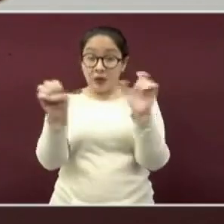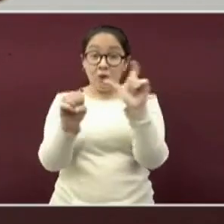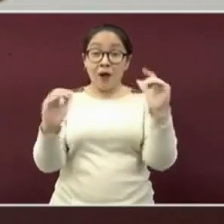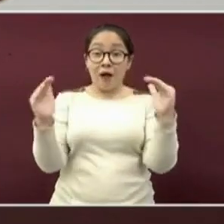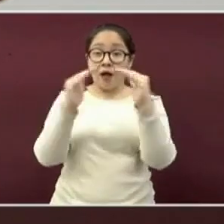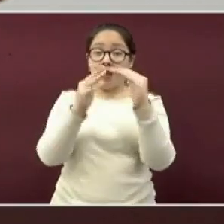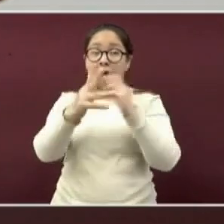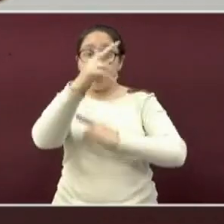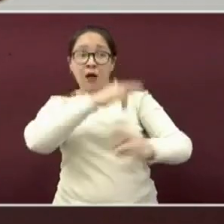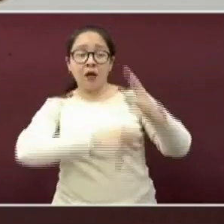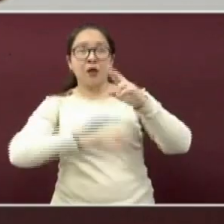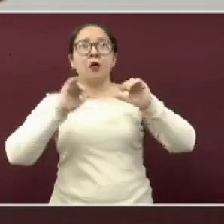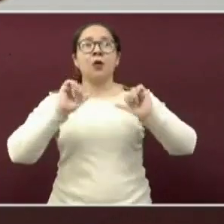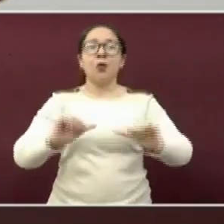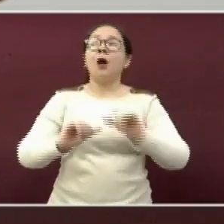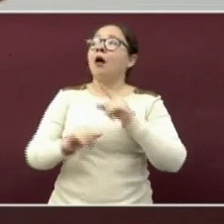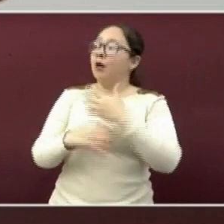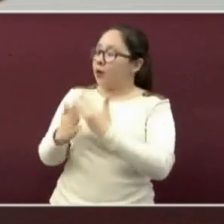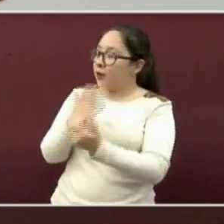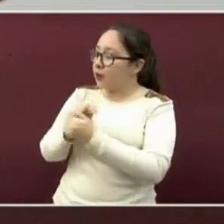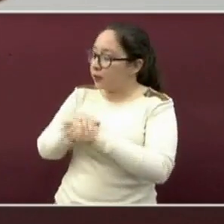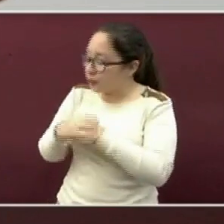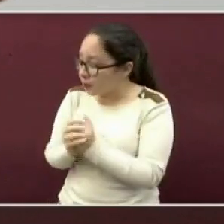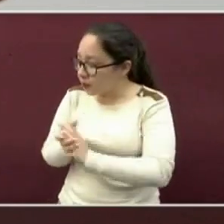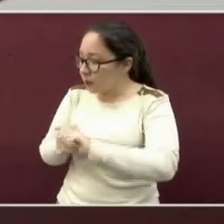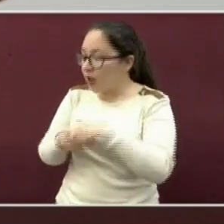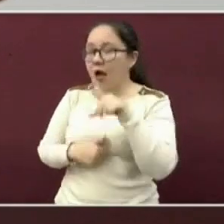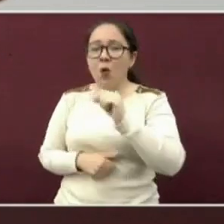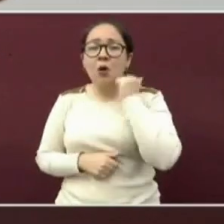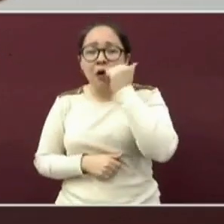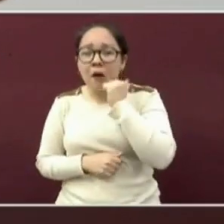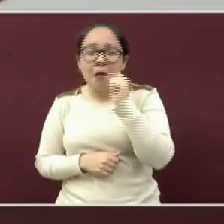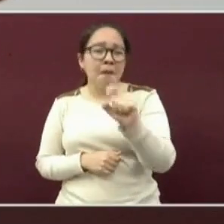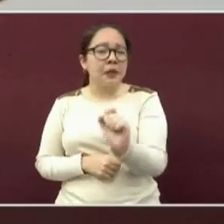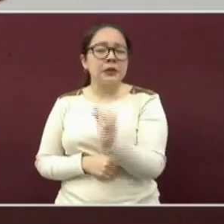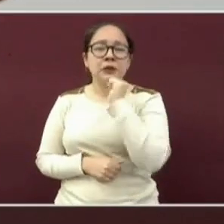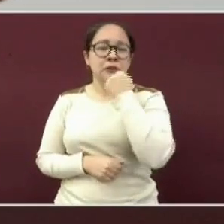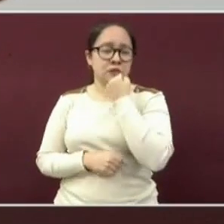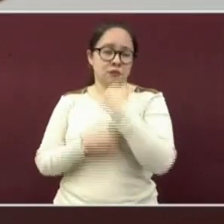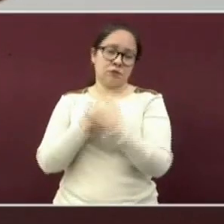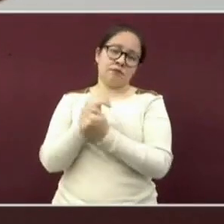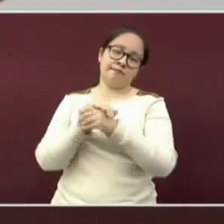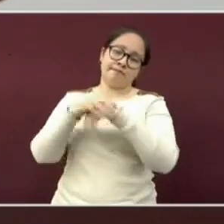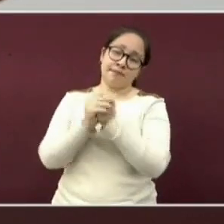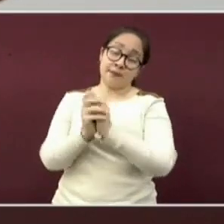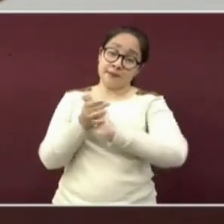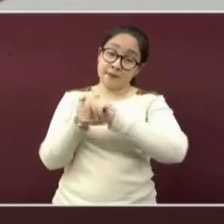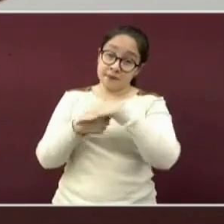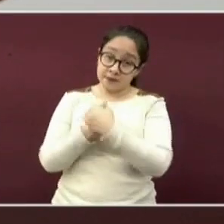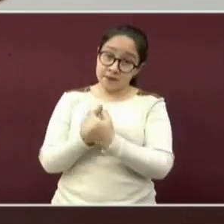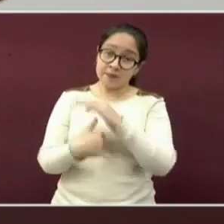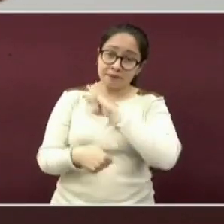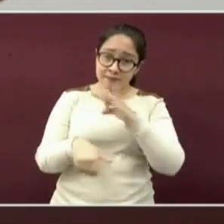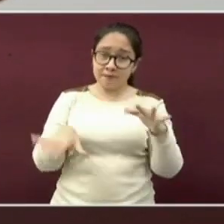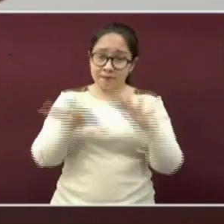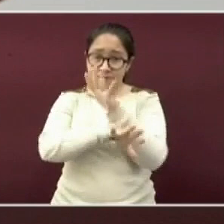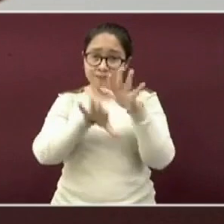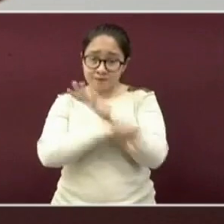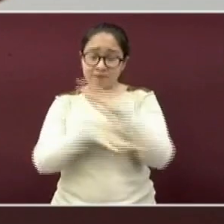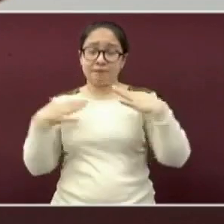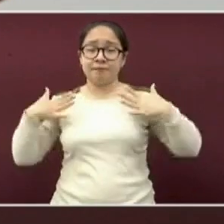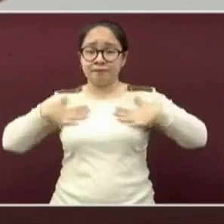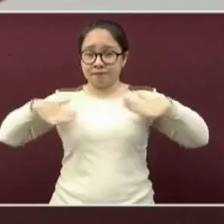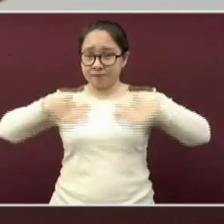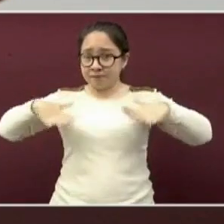lávese las manos con agua y jabón durante al menos 20 segundos. Si es posible, cámbiese de ropa y